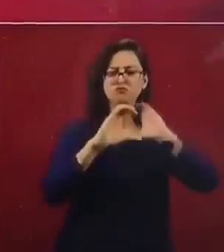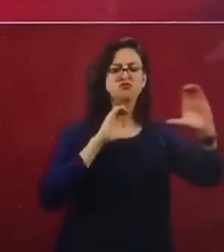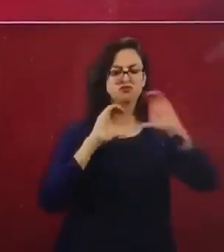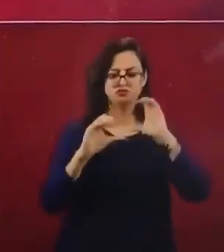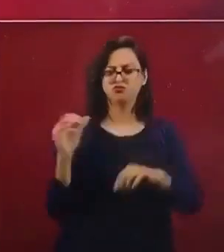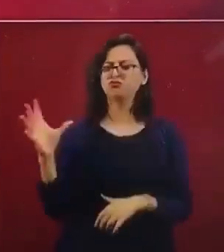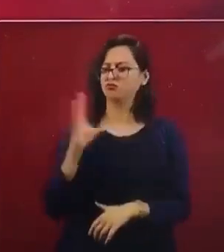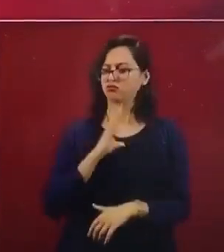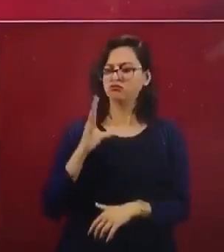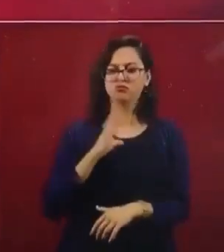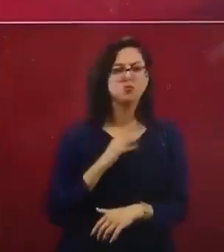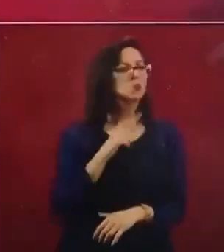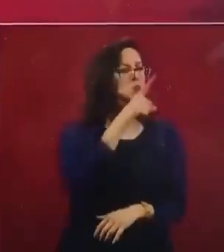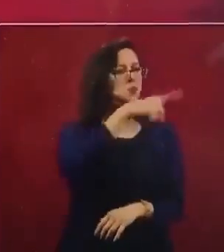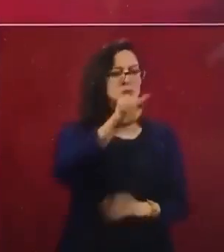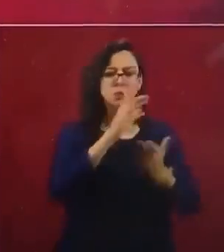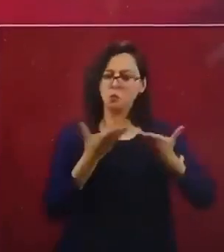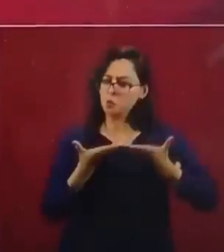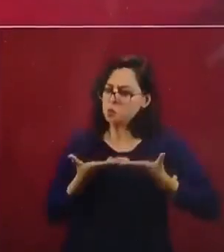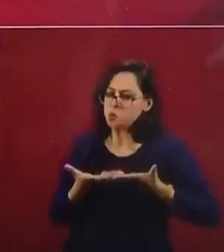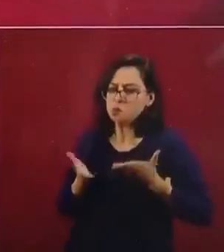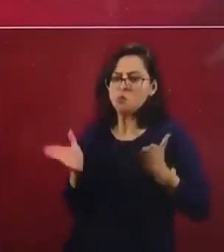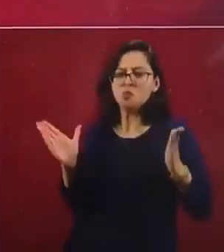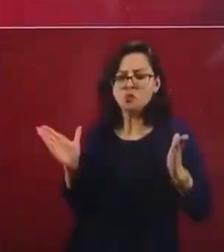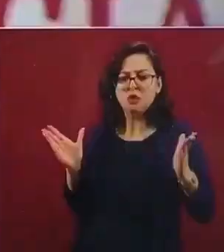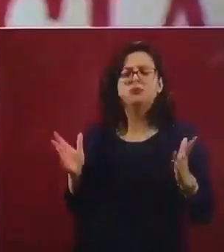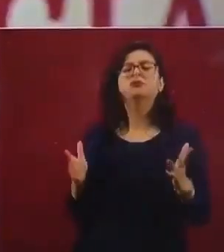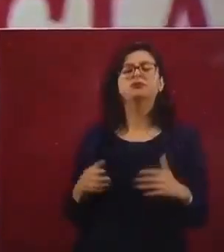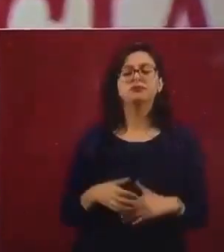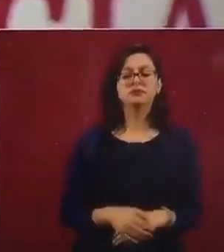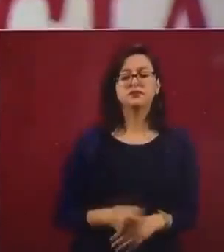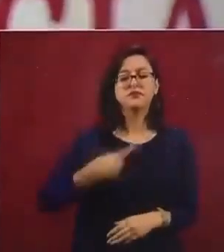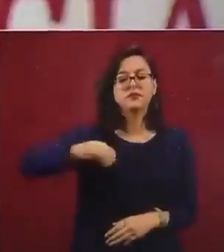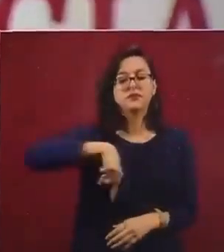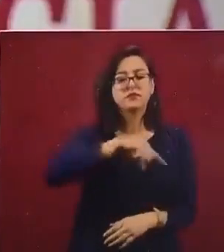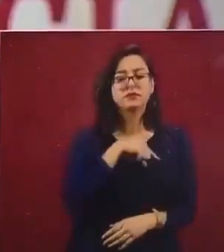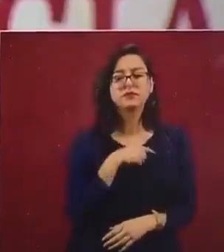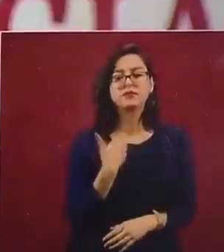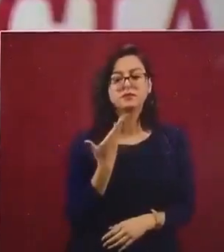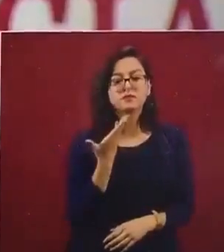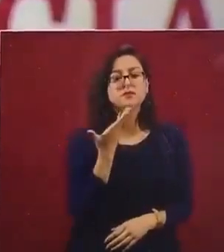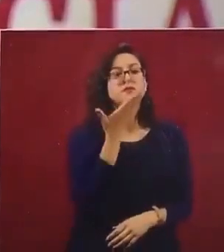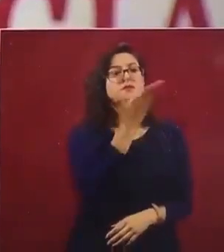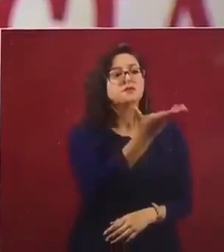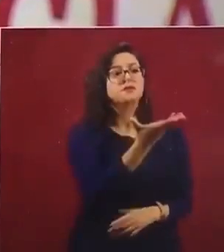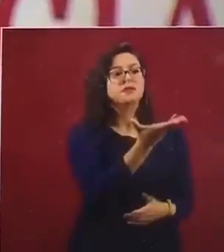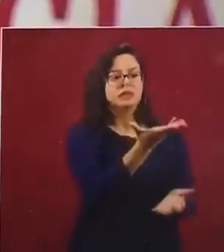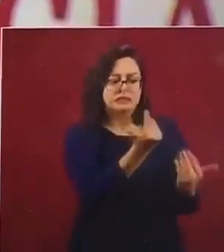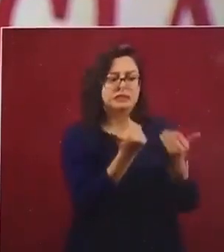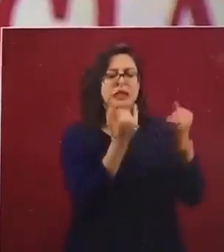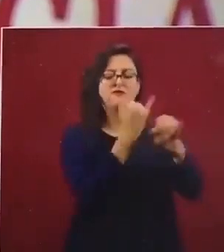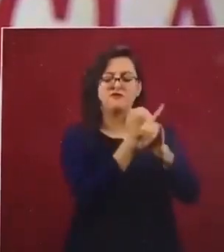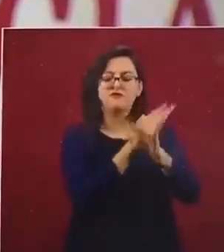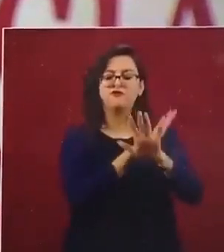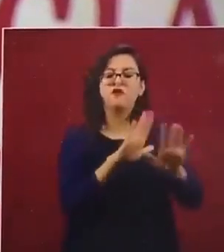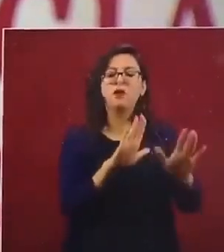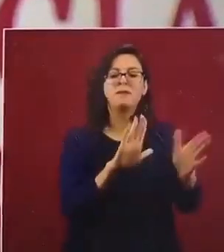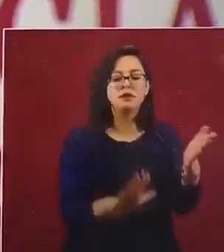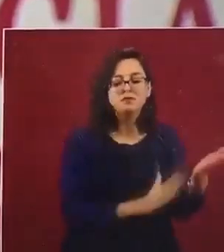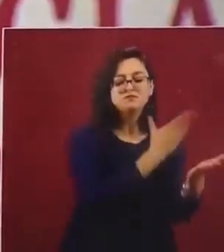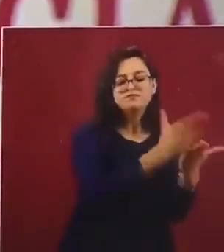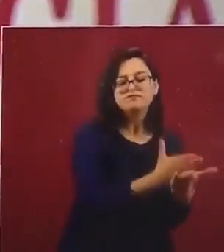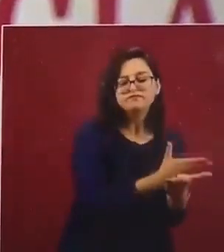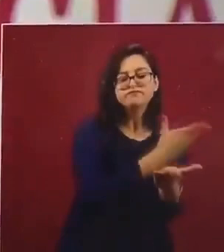muy abiertos, lo que hemos solicitado es la información clínica